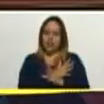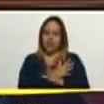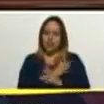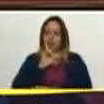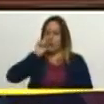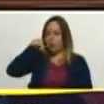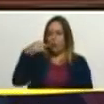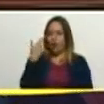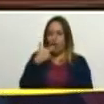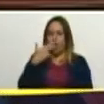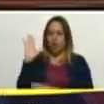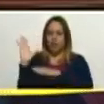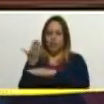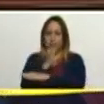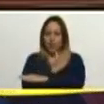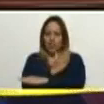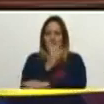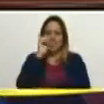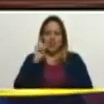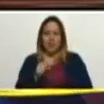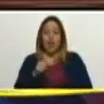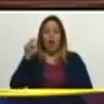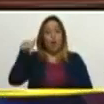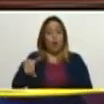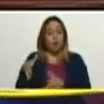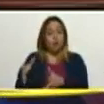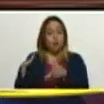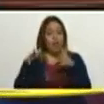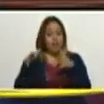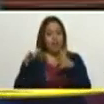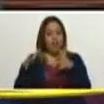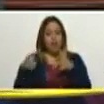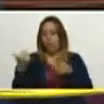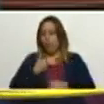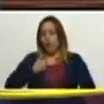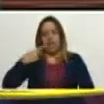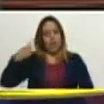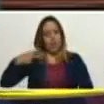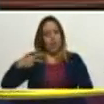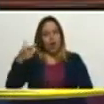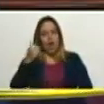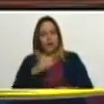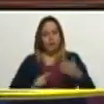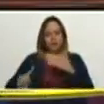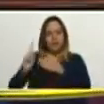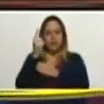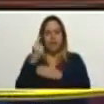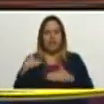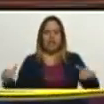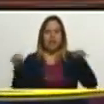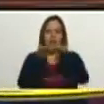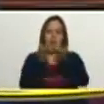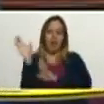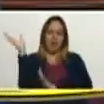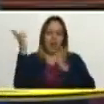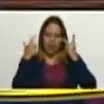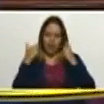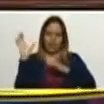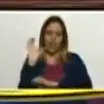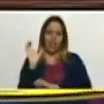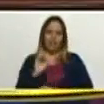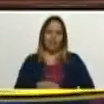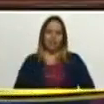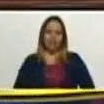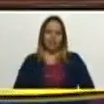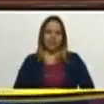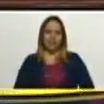Cardenales Tiburones, igualmente, si gana cualquiera de los dos pasa al primer lugar empatado con el Caracas, al